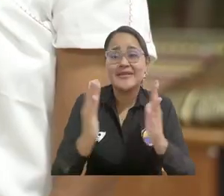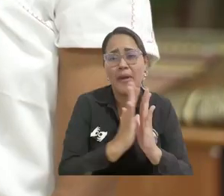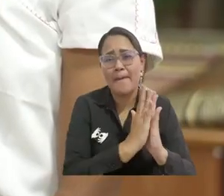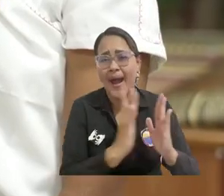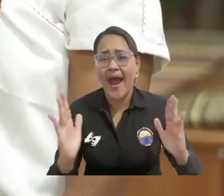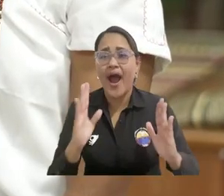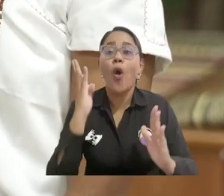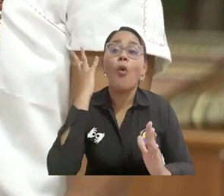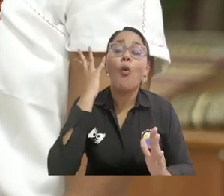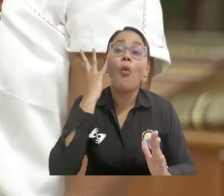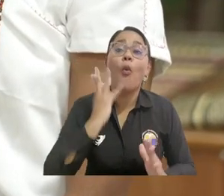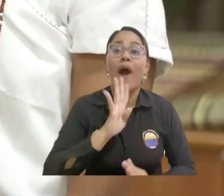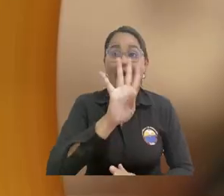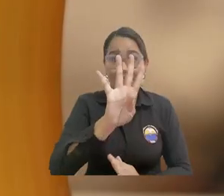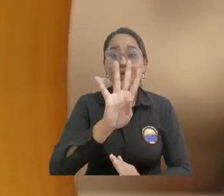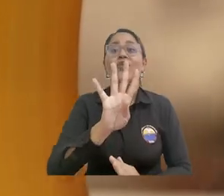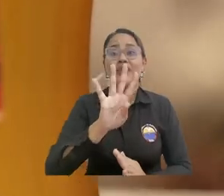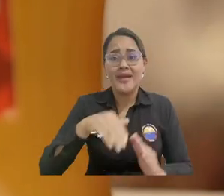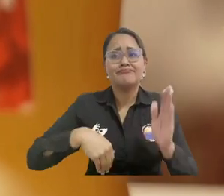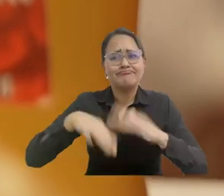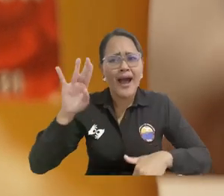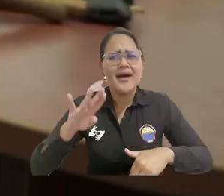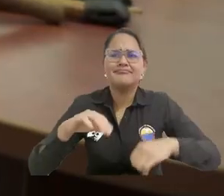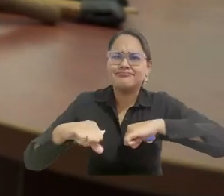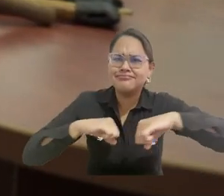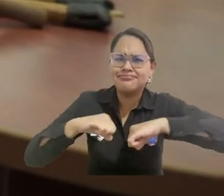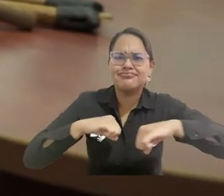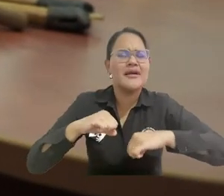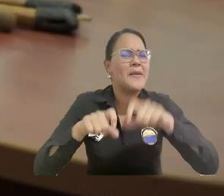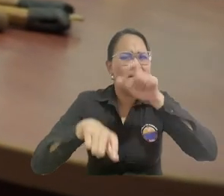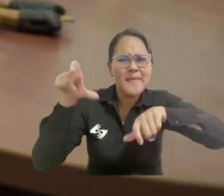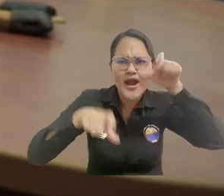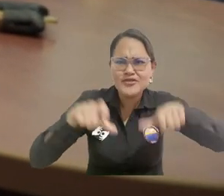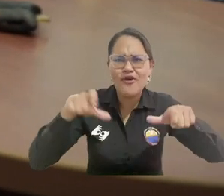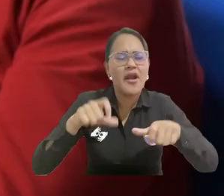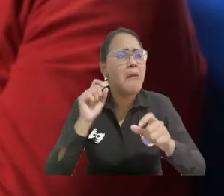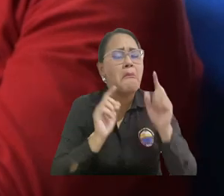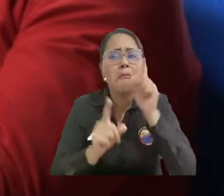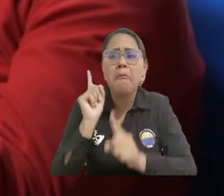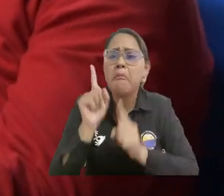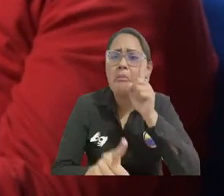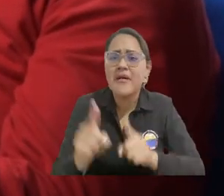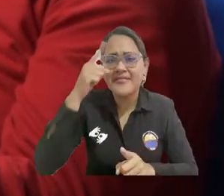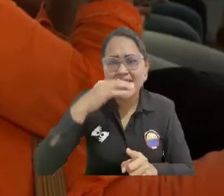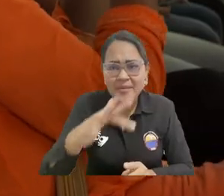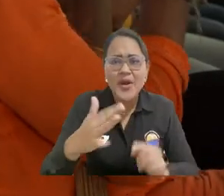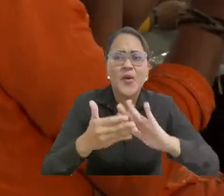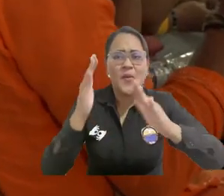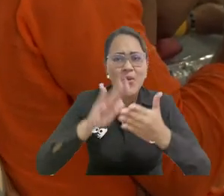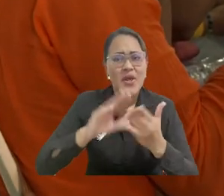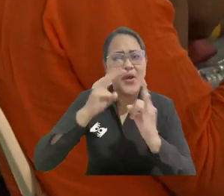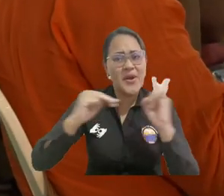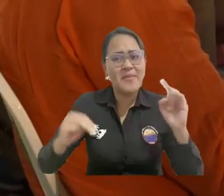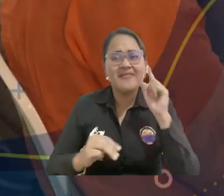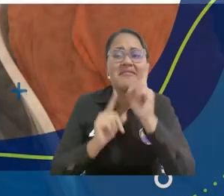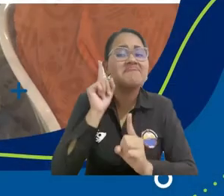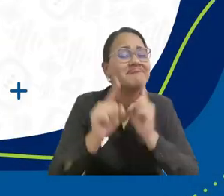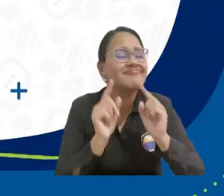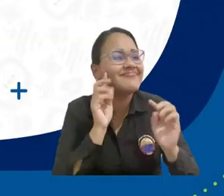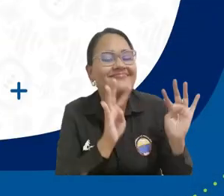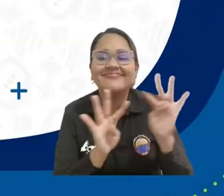se extenderá durante cuatro días y de las que podrán disfrutar samarios, turistas y por supuesto la comunidad unimagdalena.